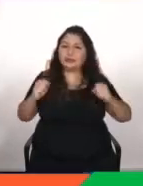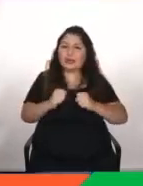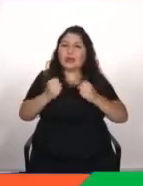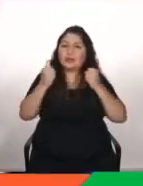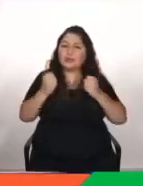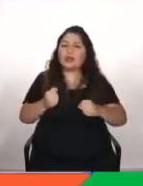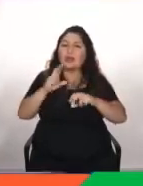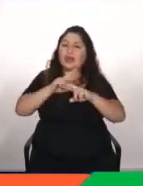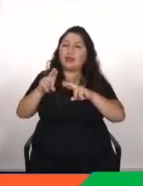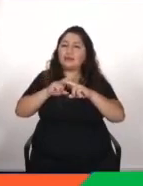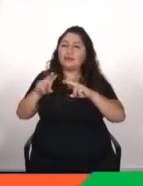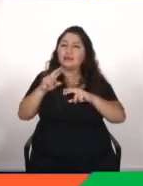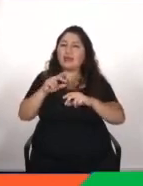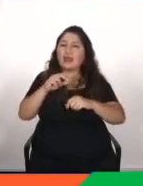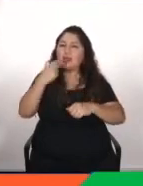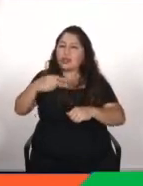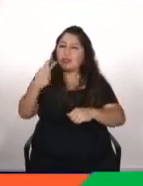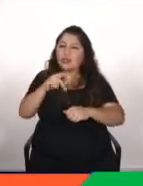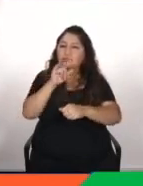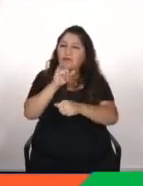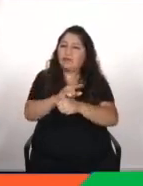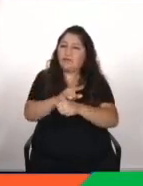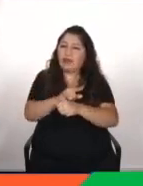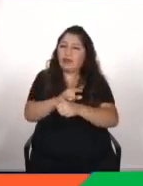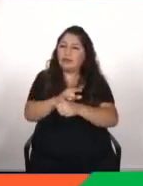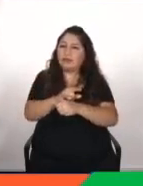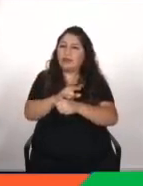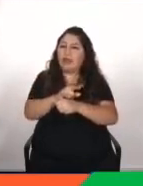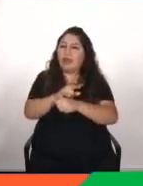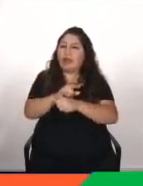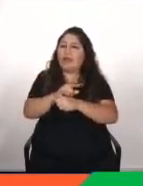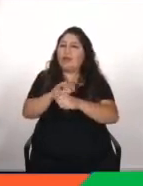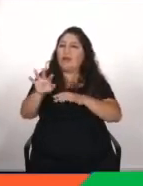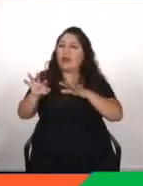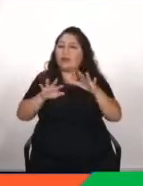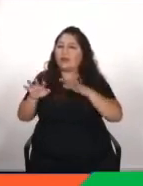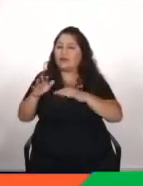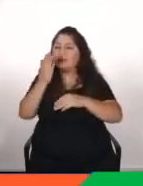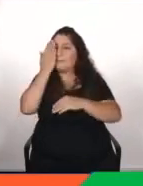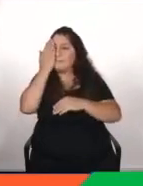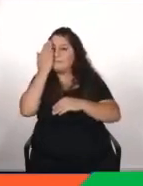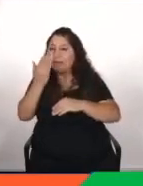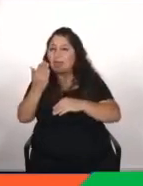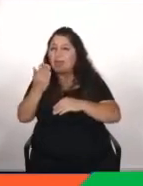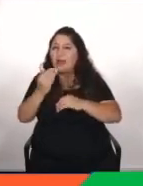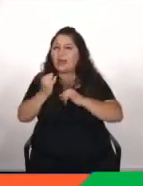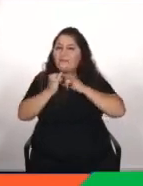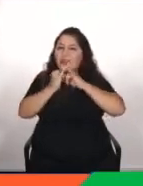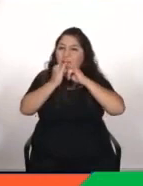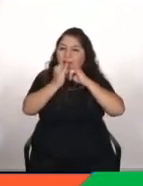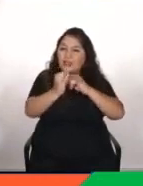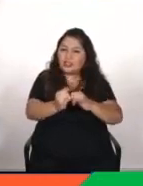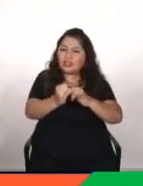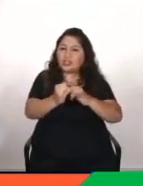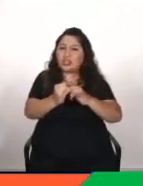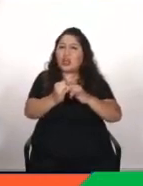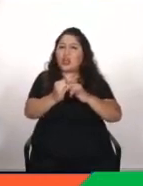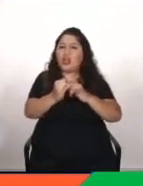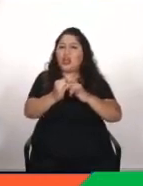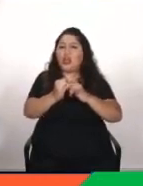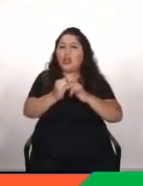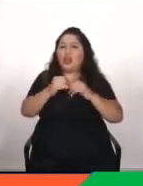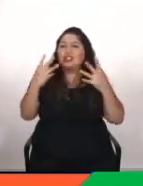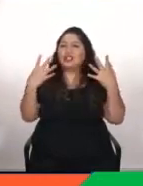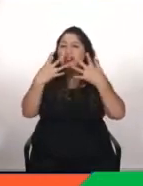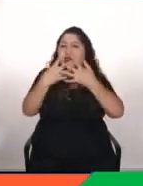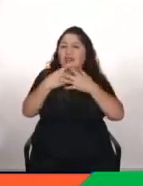te pones a conectar con los usos maliciosos que puede tener la generación de texto que pueda ser realista para utilizar chatbots en redes